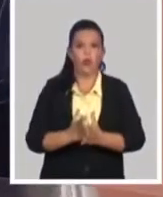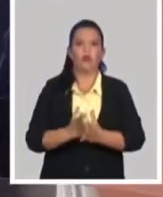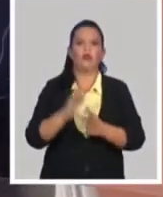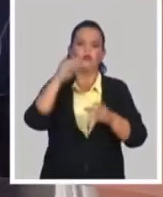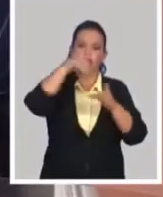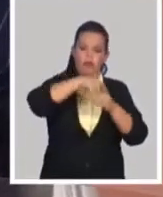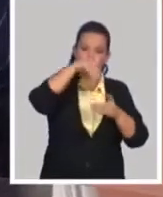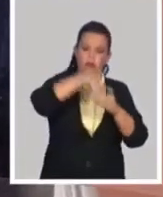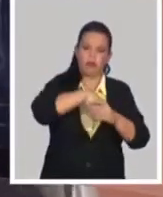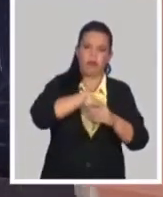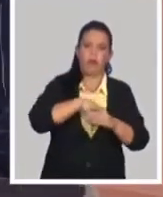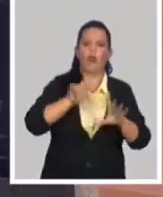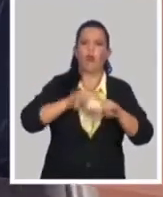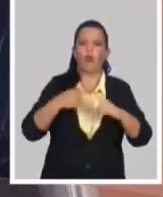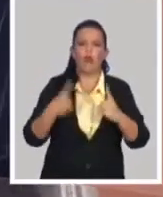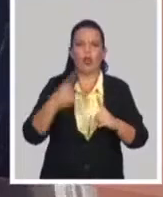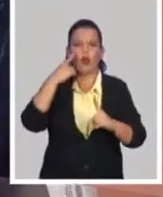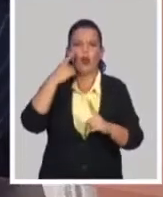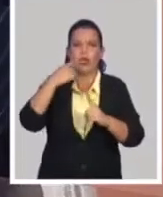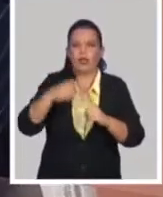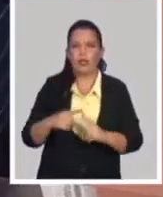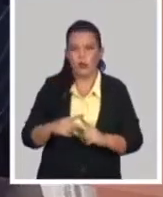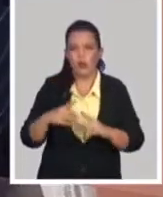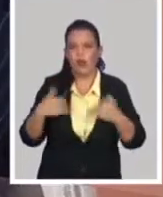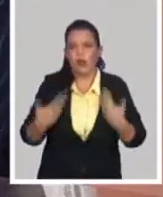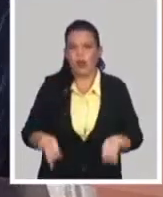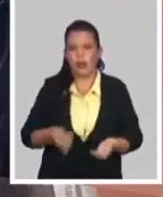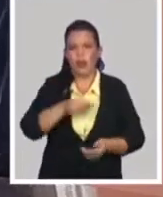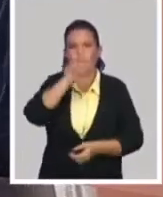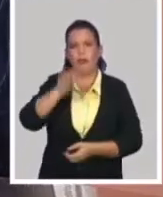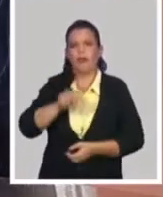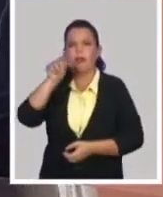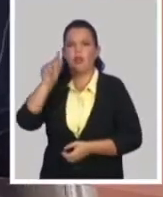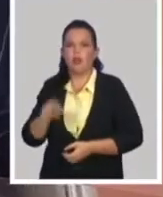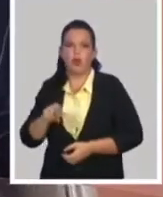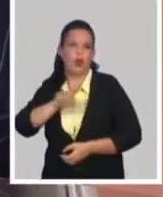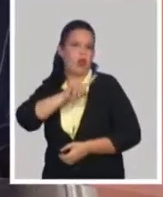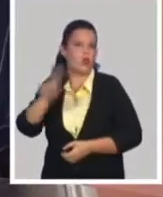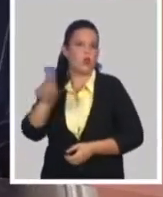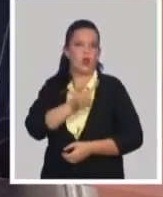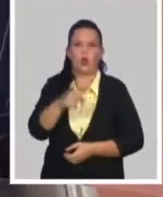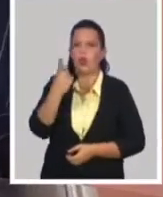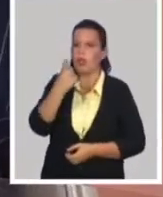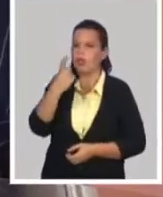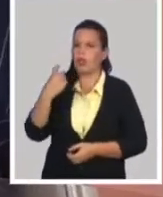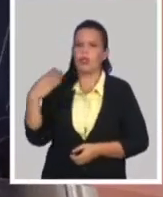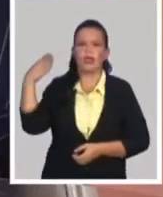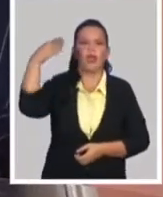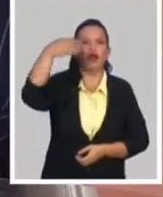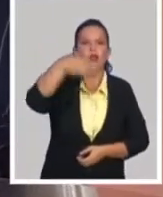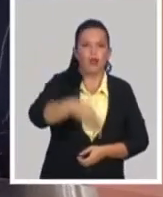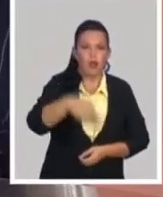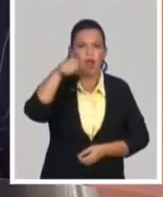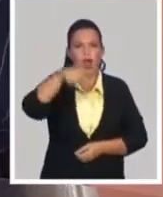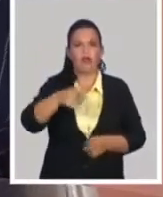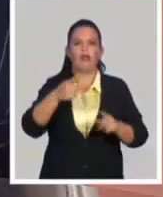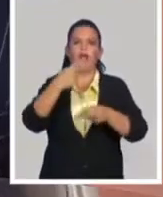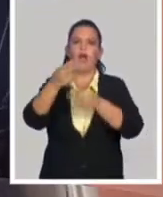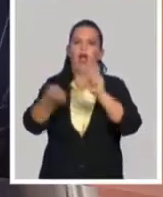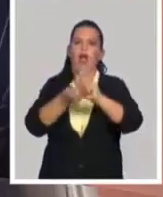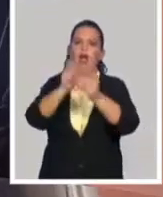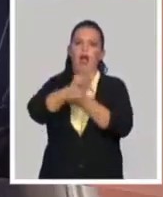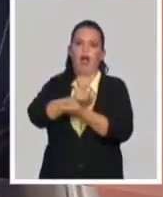facilitar que las personas no vayan a las oficinas bancarias a hacer las colas y a modificar su cuenta de CUC